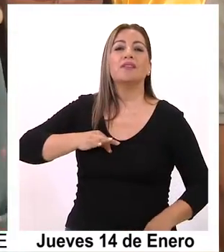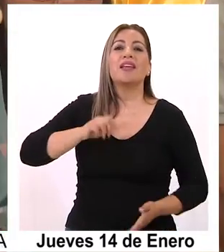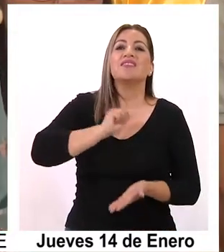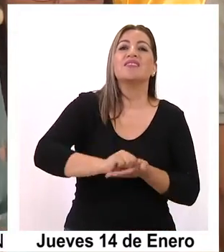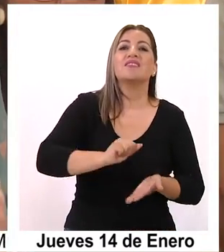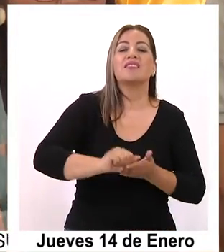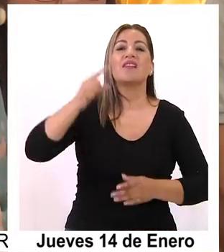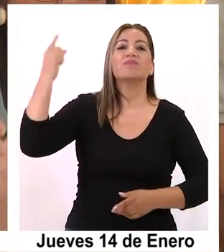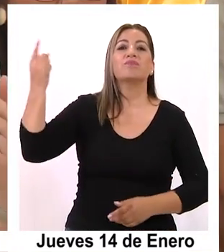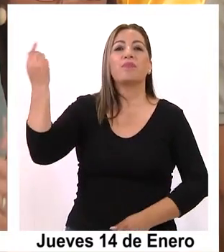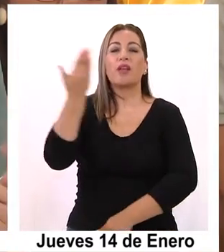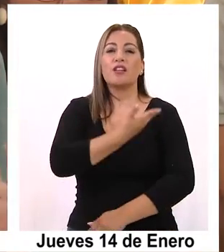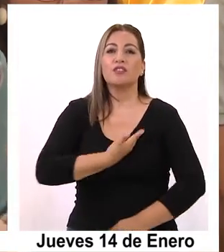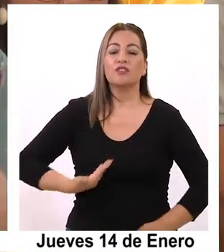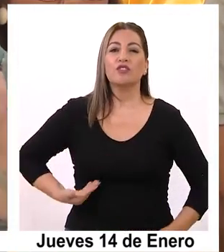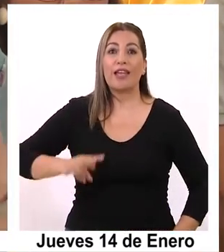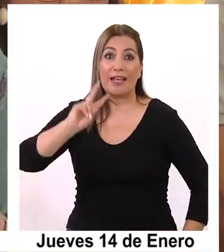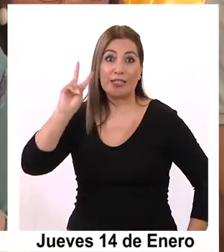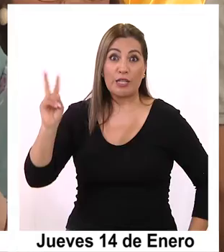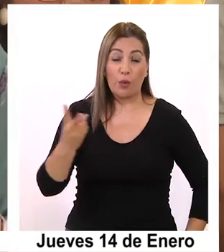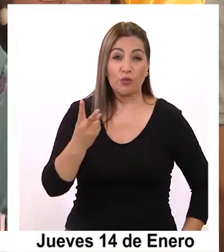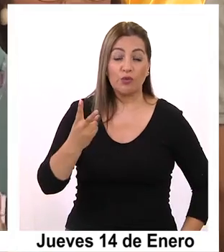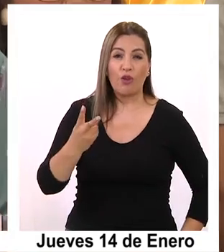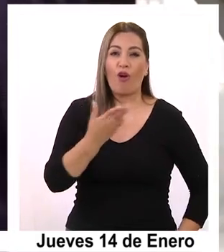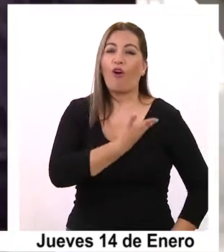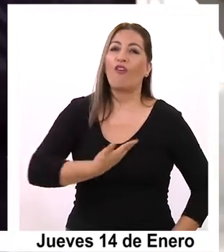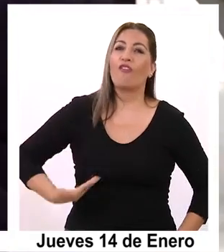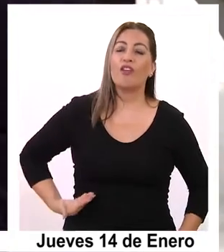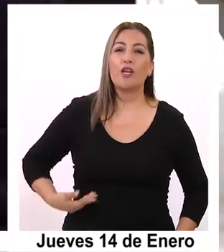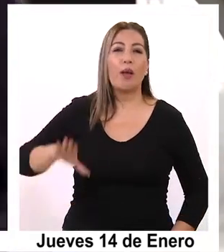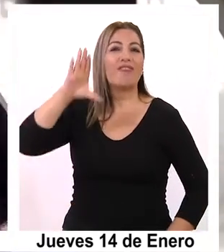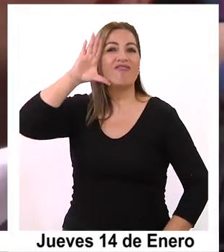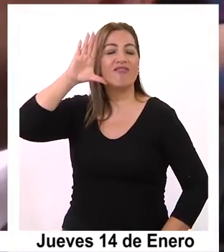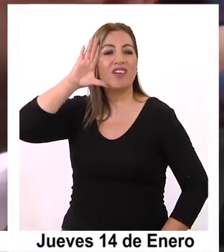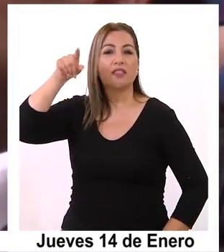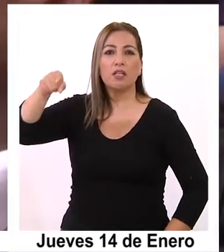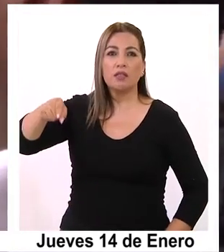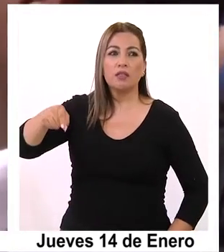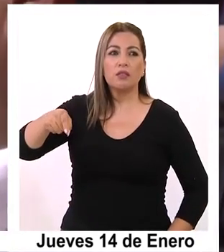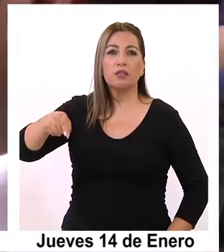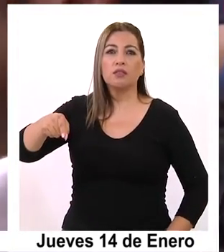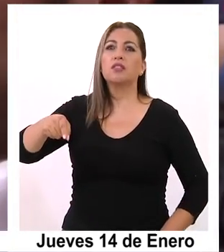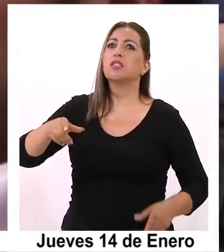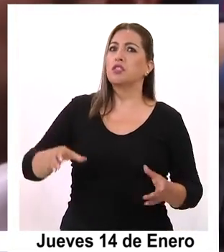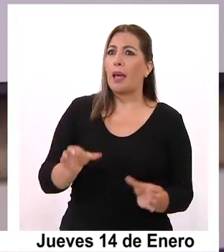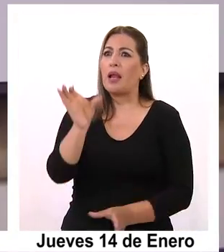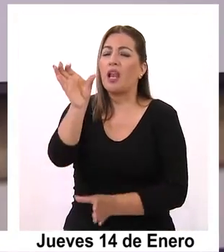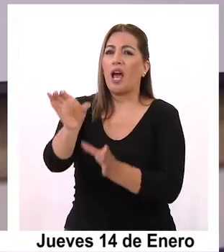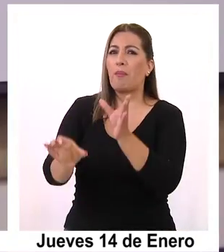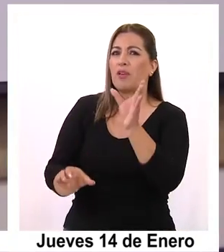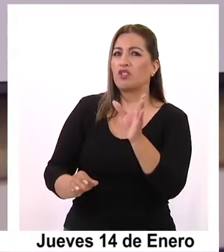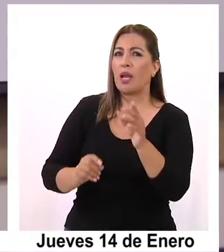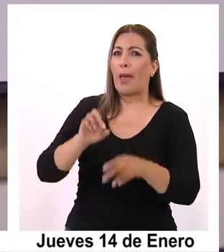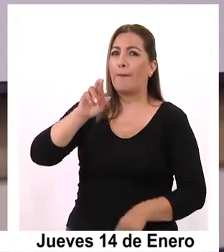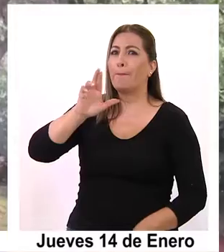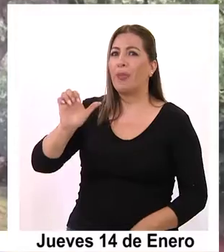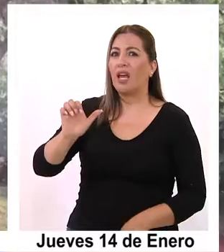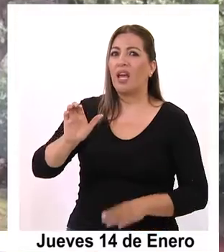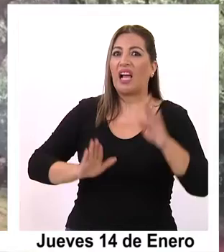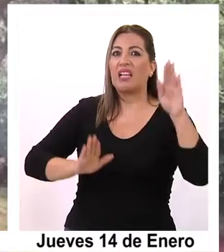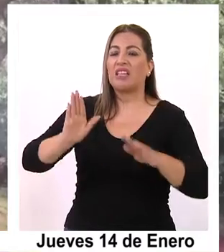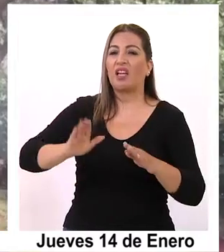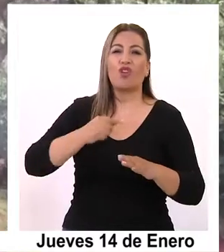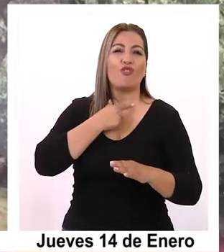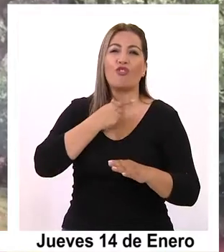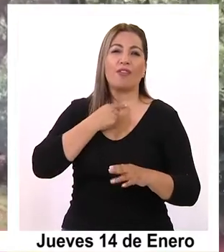de gobierno en el segundo gobierno de Michelle Bachelet ha producido una mortandad de precandidatos en